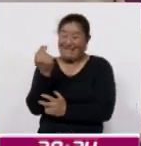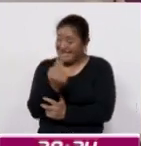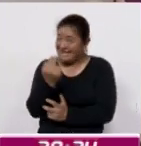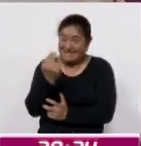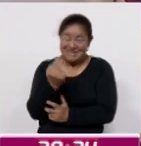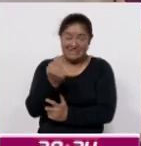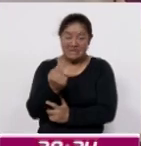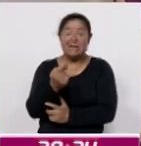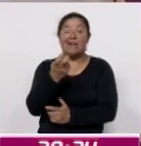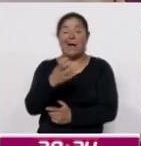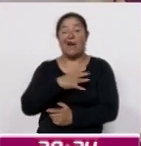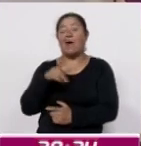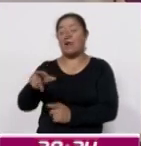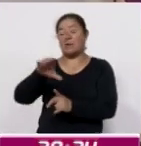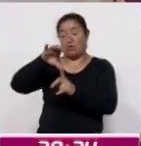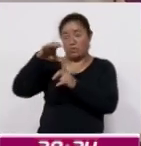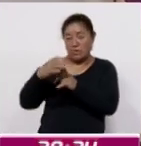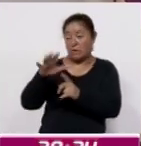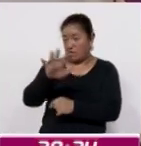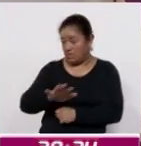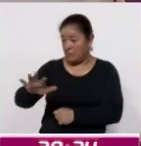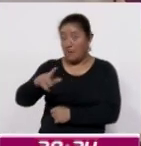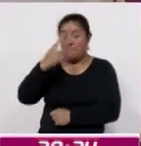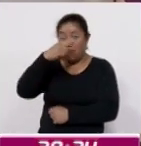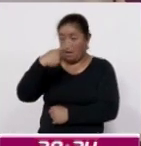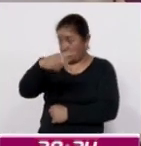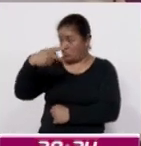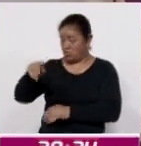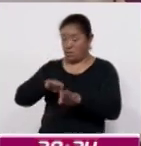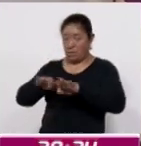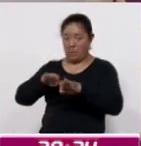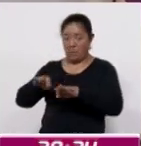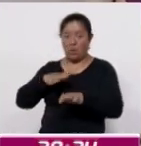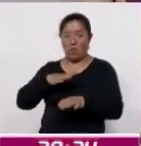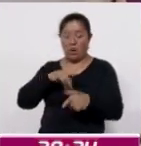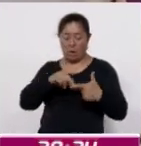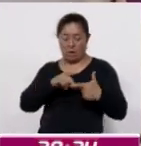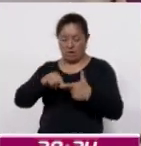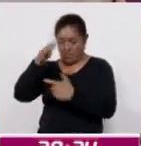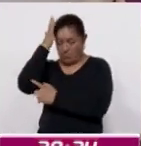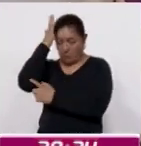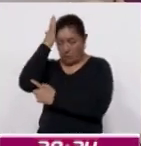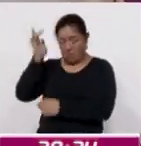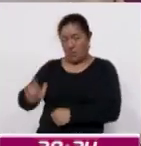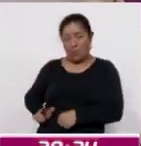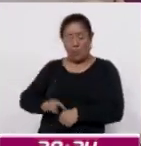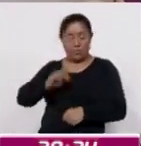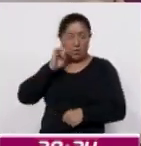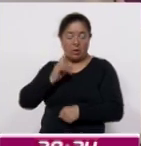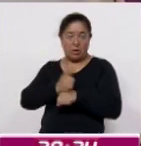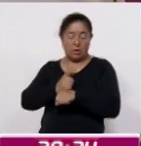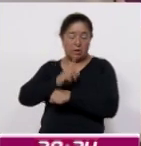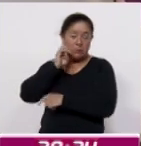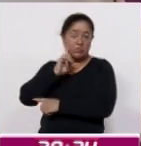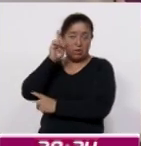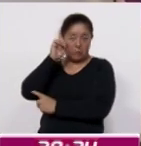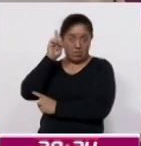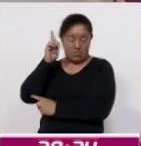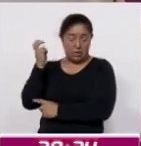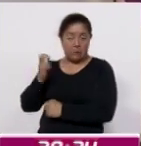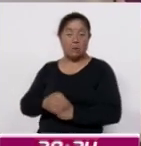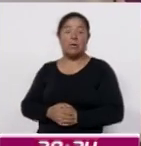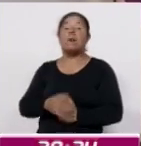de conformar este comité para que con su trabajo en equipo y bajo la guía de nuestra gobernadora, la licenciada Lorena Cuellar Cisneros,